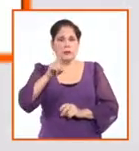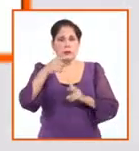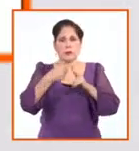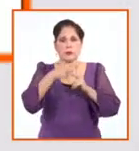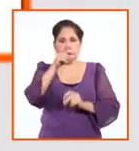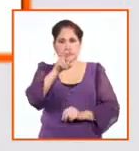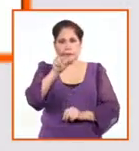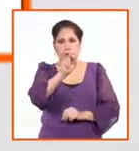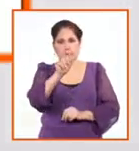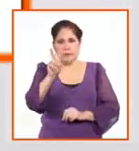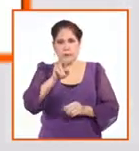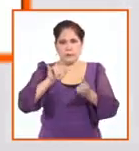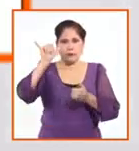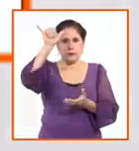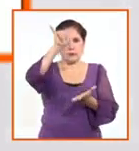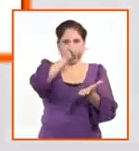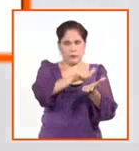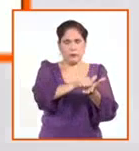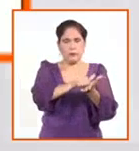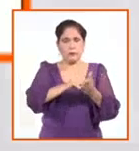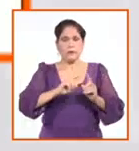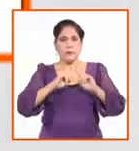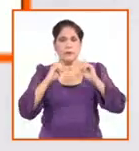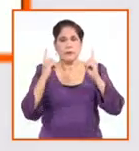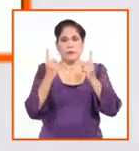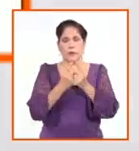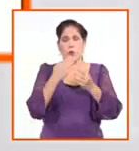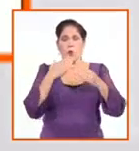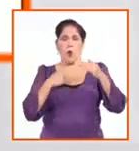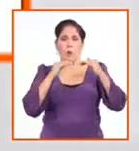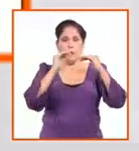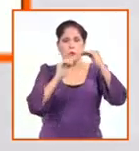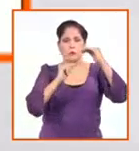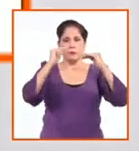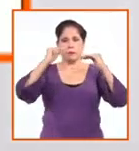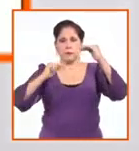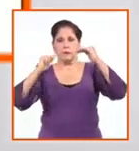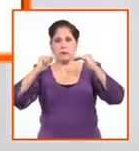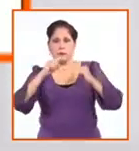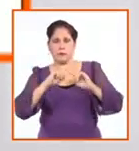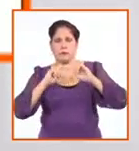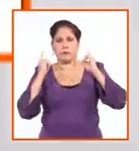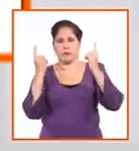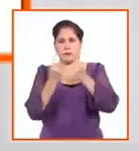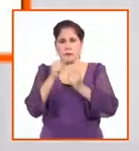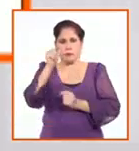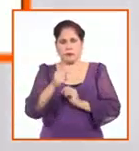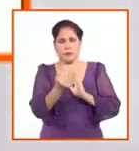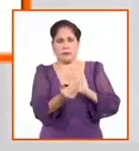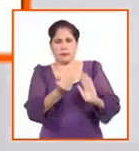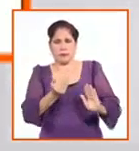aérea. En general, se comporta como un flujo circular donde la mayoría de las personas retornan.